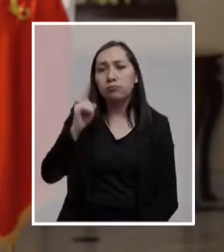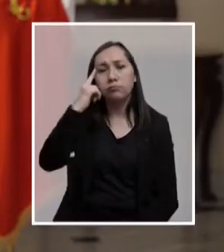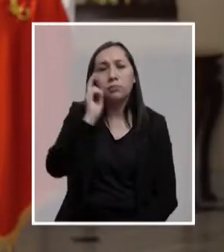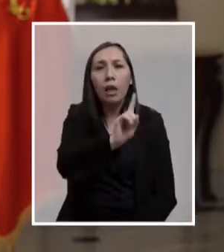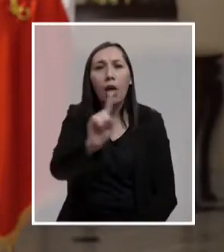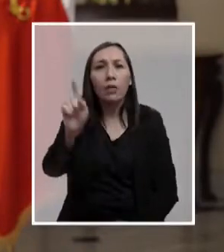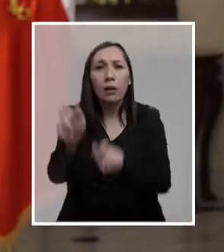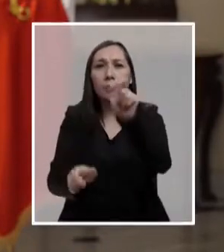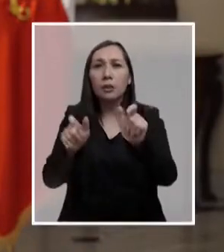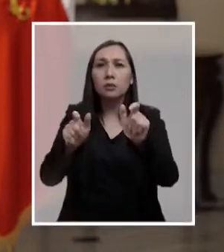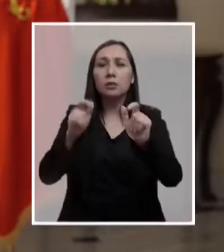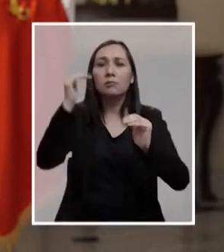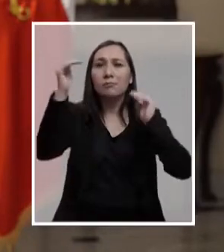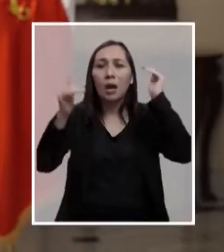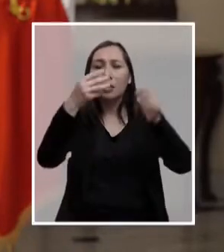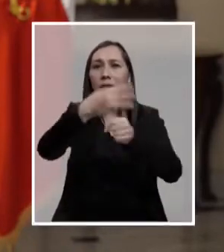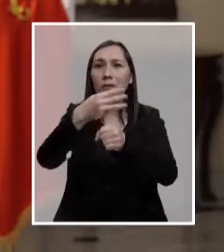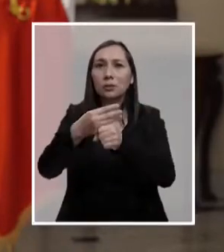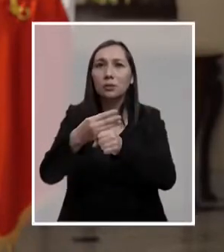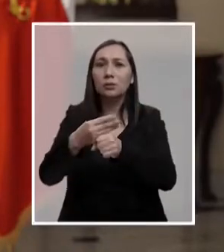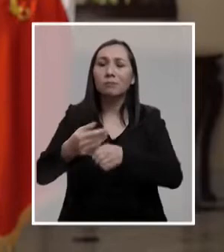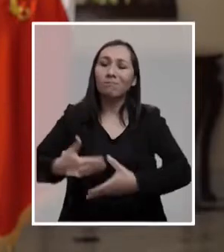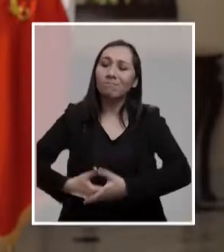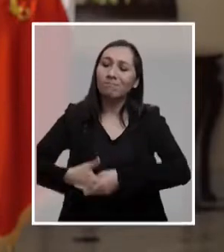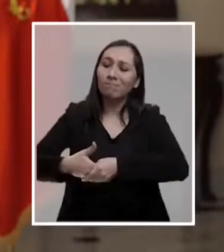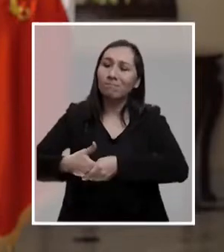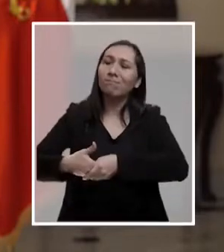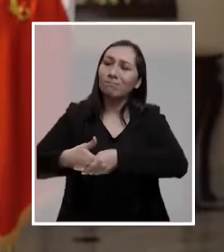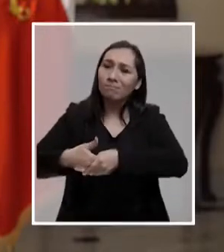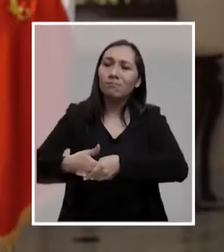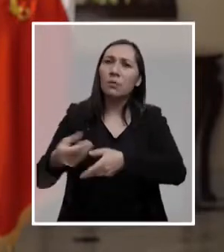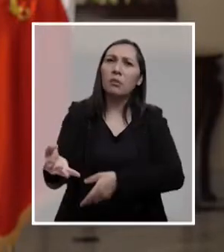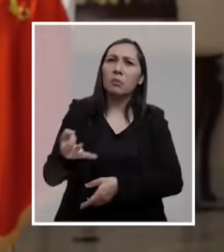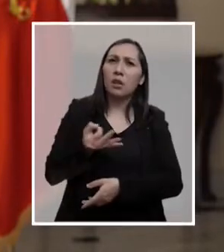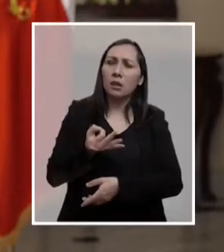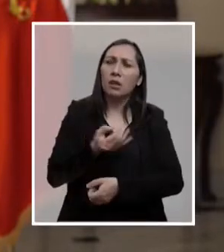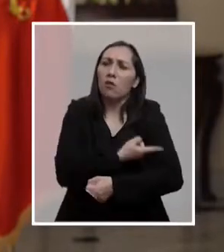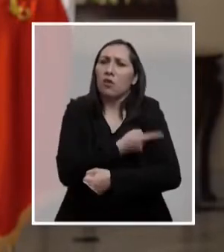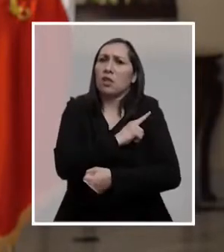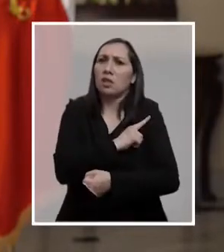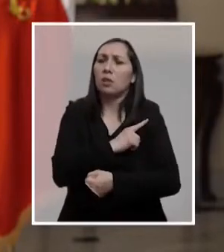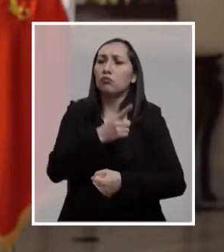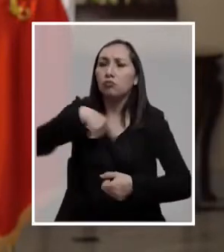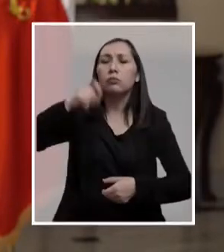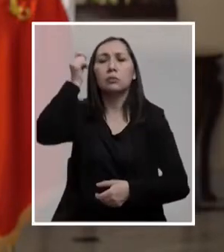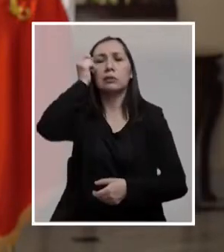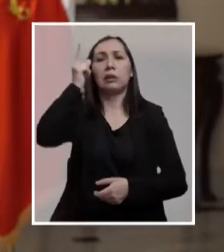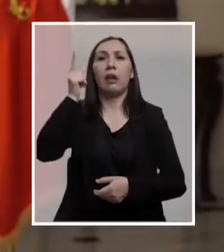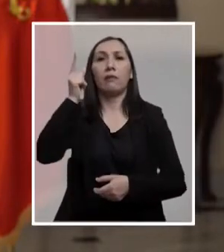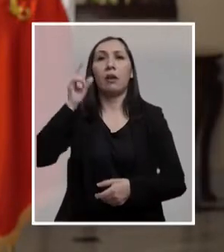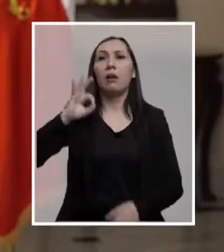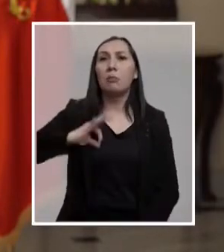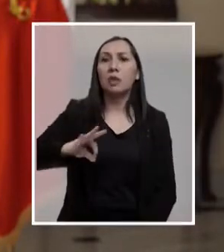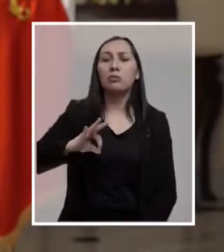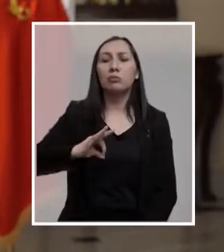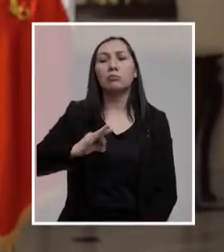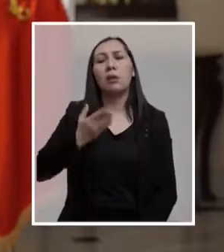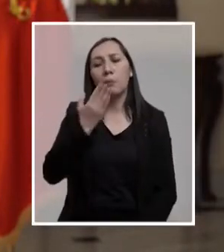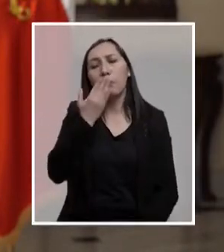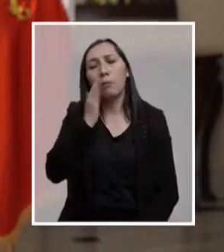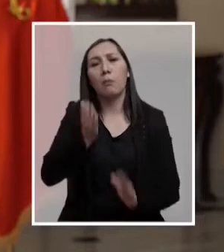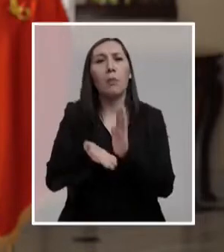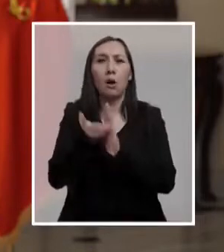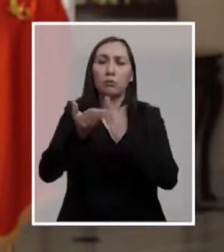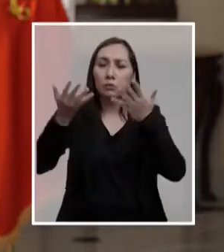cada una de esas personas mayores que me han estrechado la mano con fuerza y me han dicho lo que hoy todos sabemos, que las pensiones tienen que